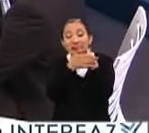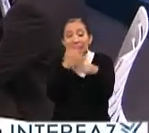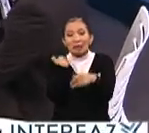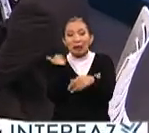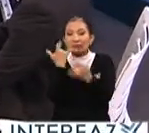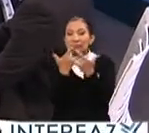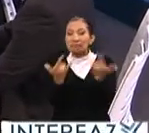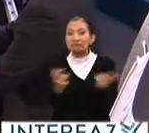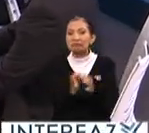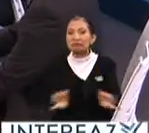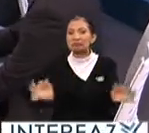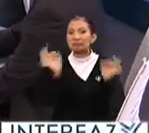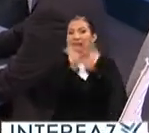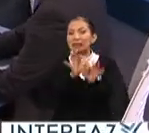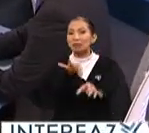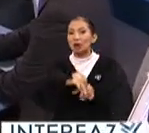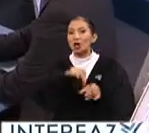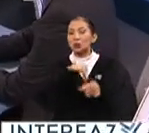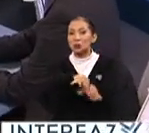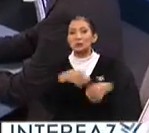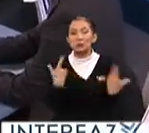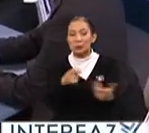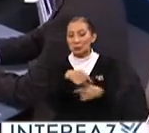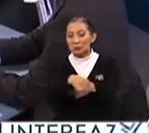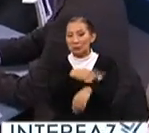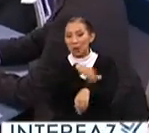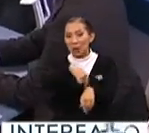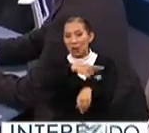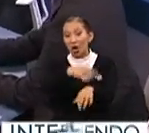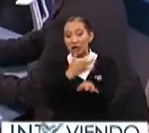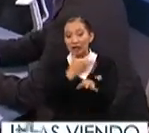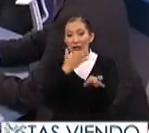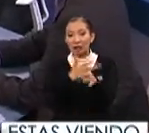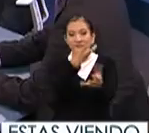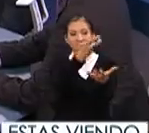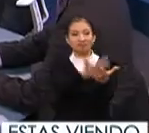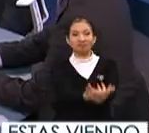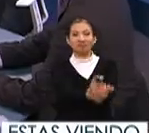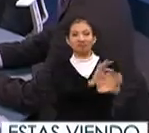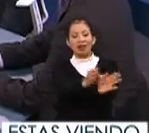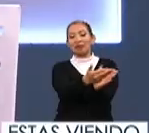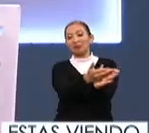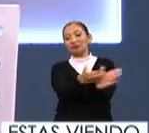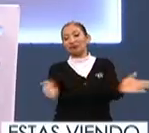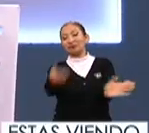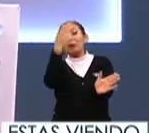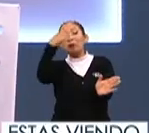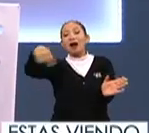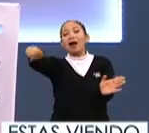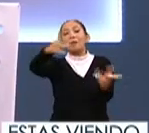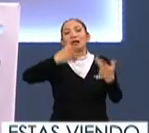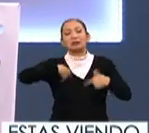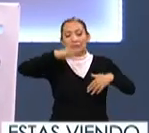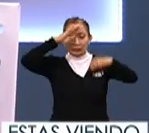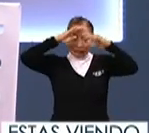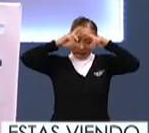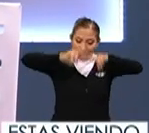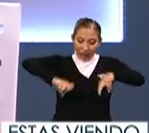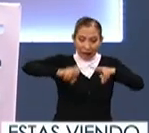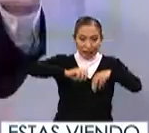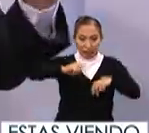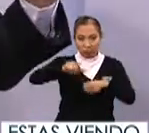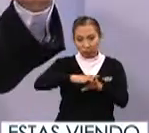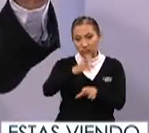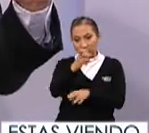a este proceso histórico. Ah, nada, ya estamos a unas cuantas horas. Ahorita el periodo de veda. Así es. Para que la gente reflexione. Pero no por eso